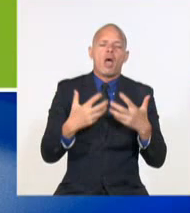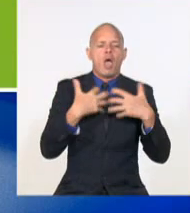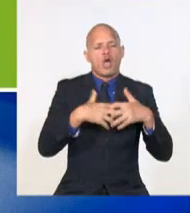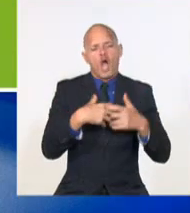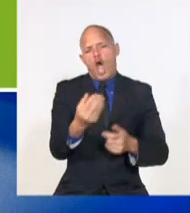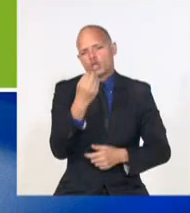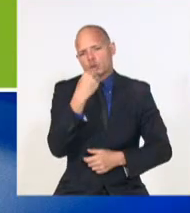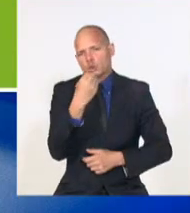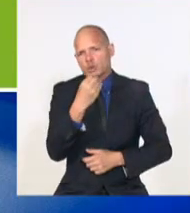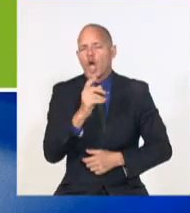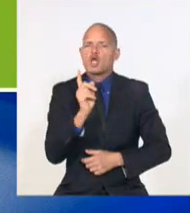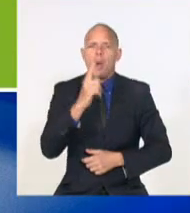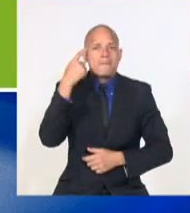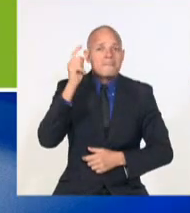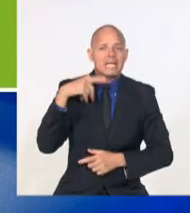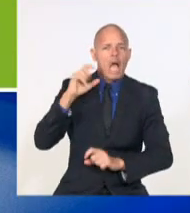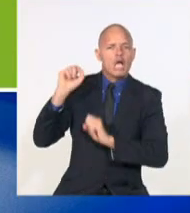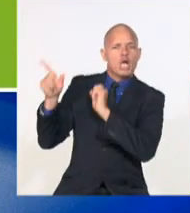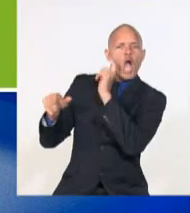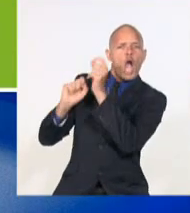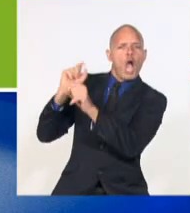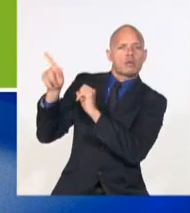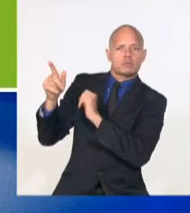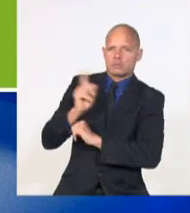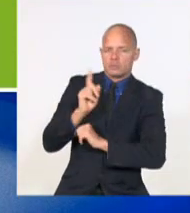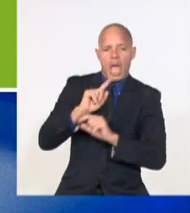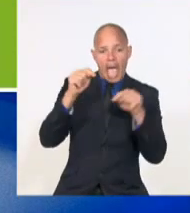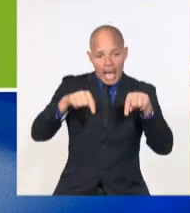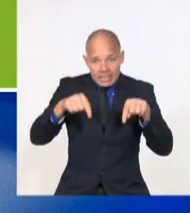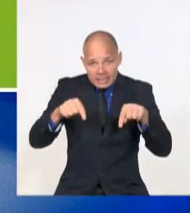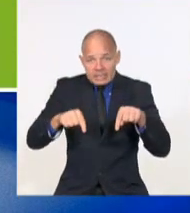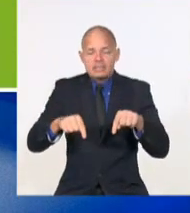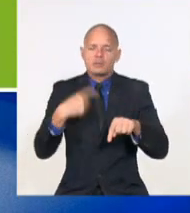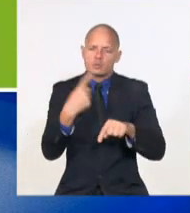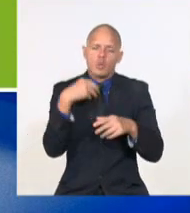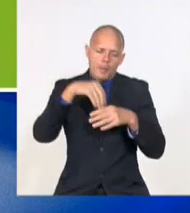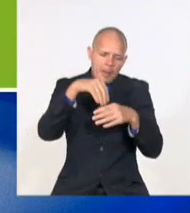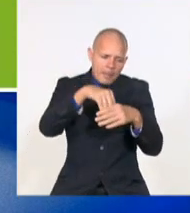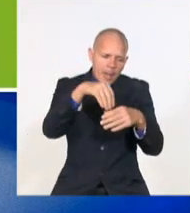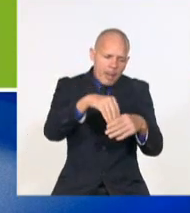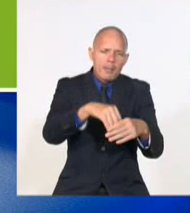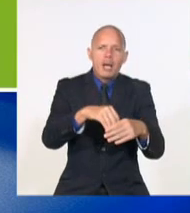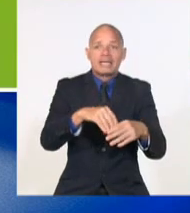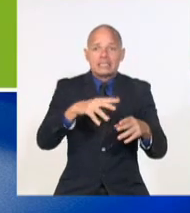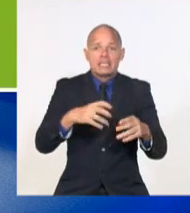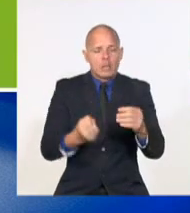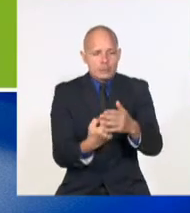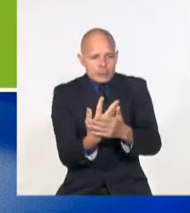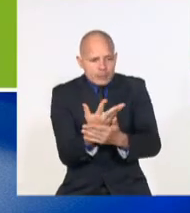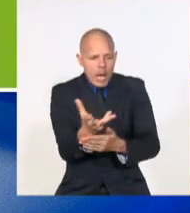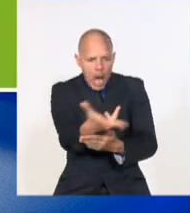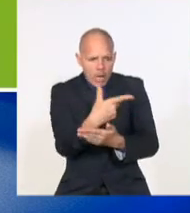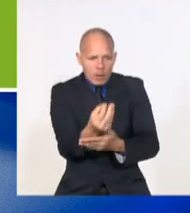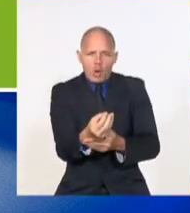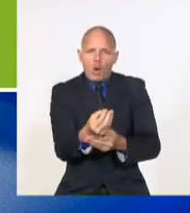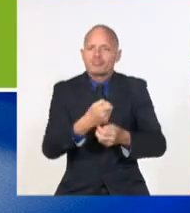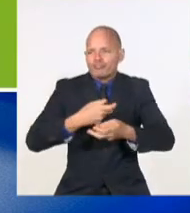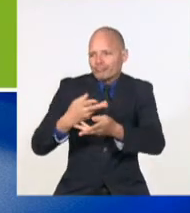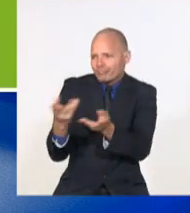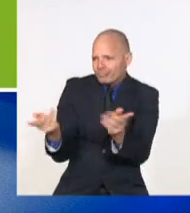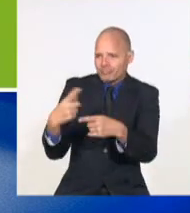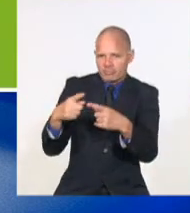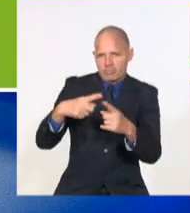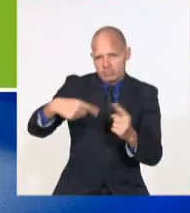consumidores. Y si cada uno de nosotros, en nuestras posiciones de combate que tenemos, le dedicamos tiempo a nuestro análisis,